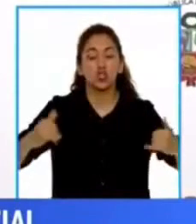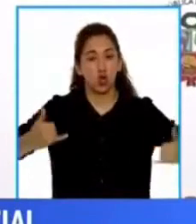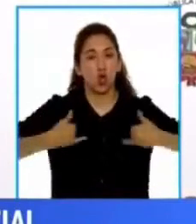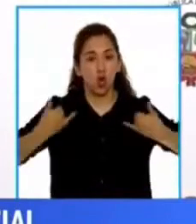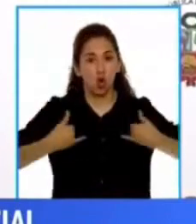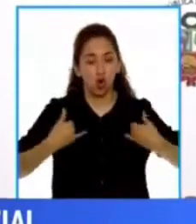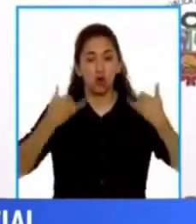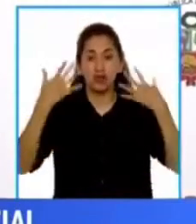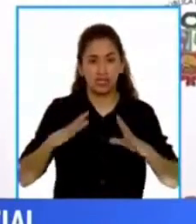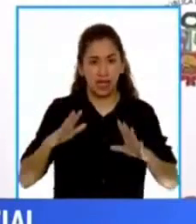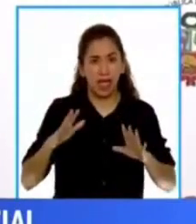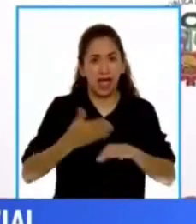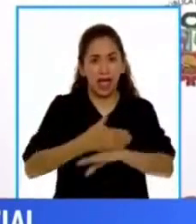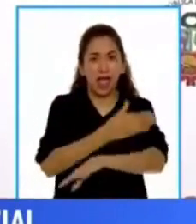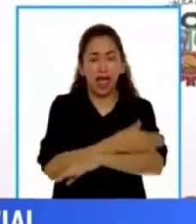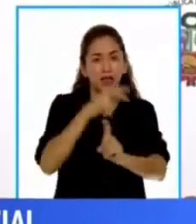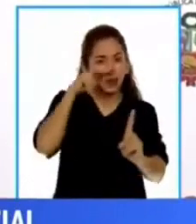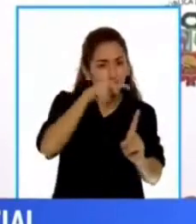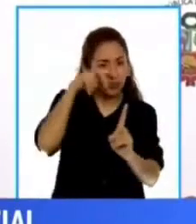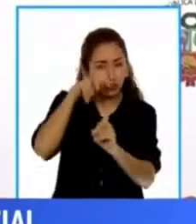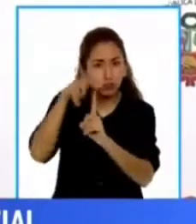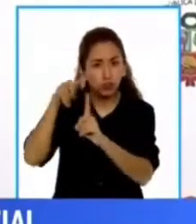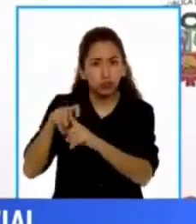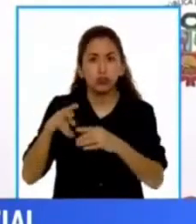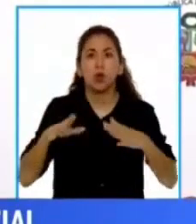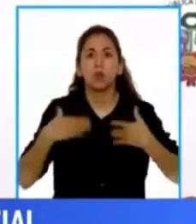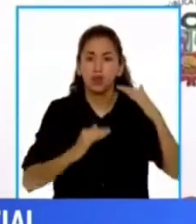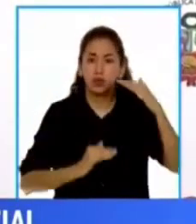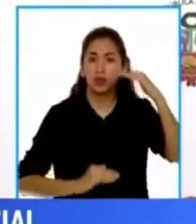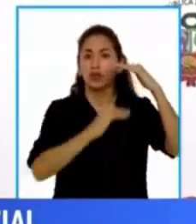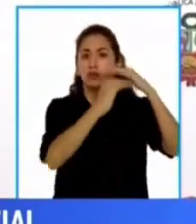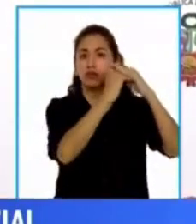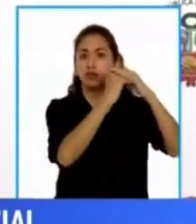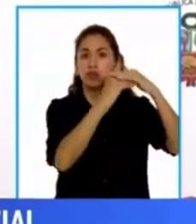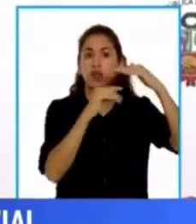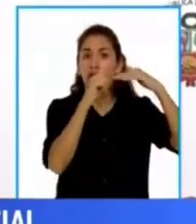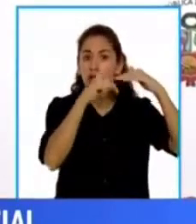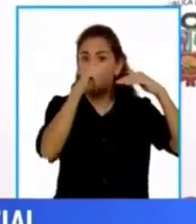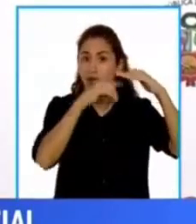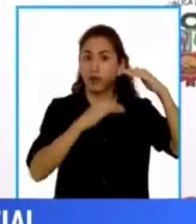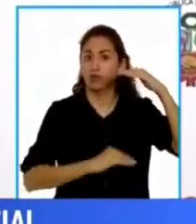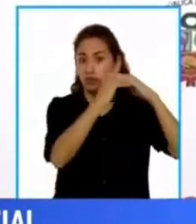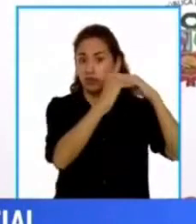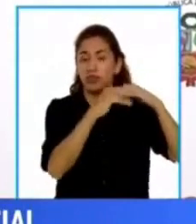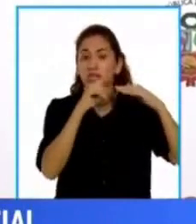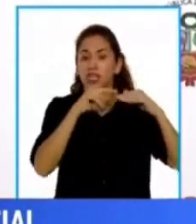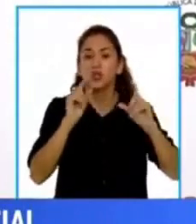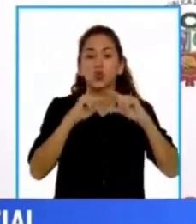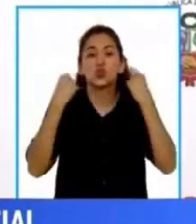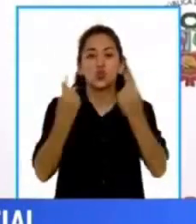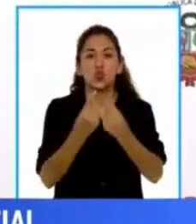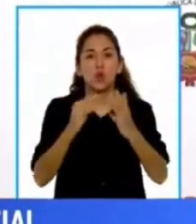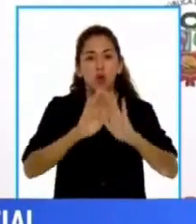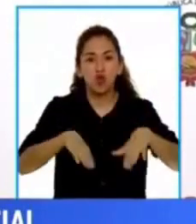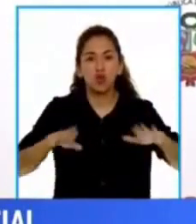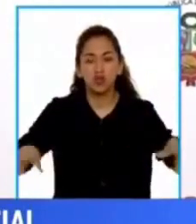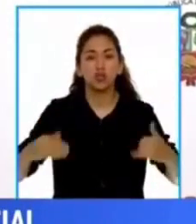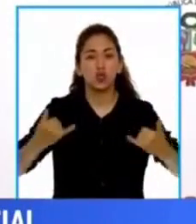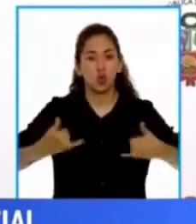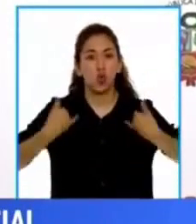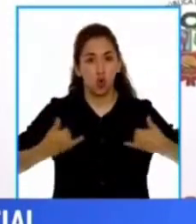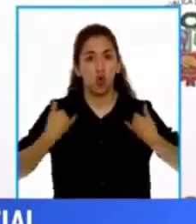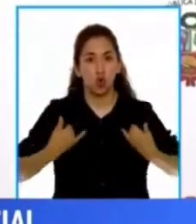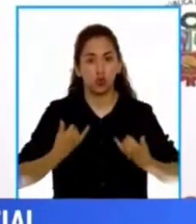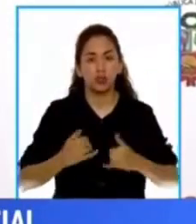ya hay una identificación de una meta para poder cubrir con esta pensión de orfandad a este grupo de niñas, niños y